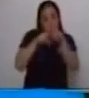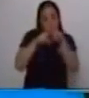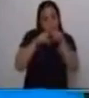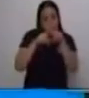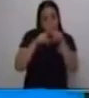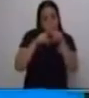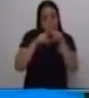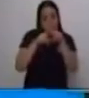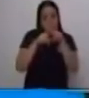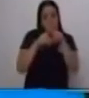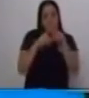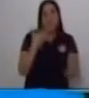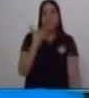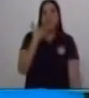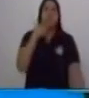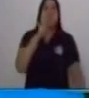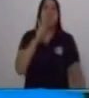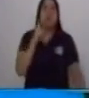saborea